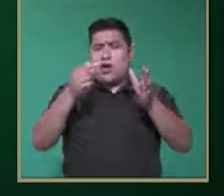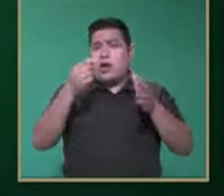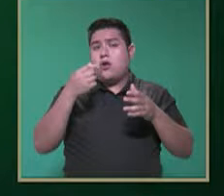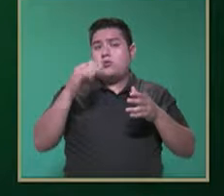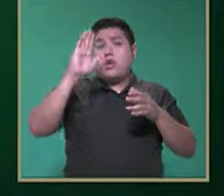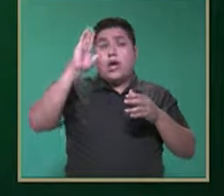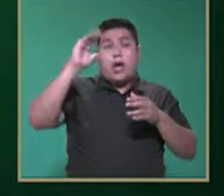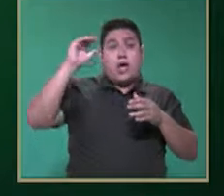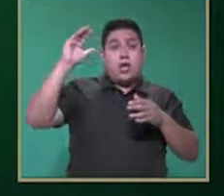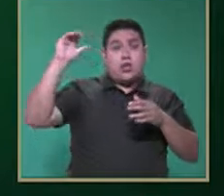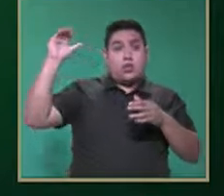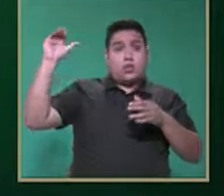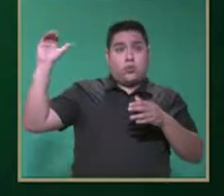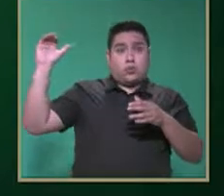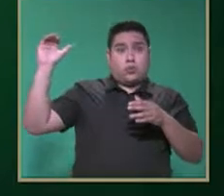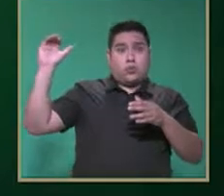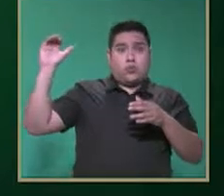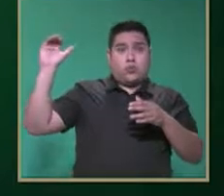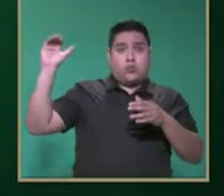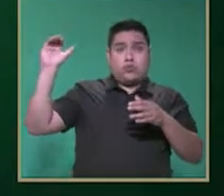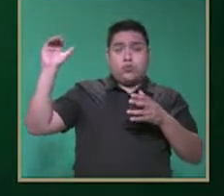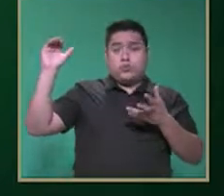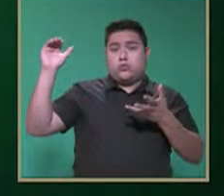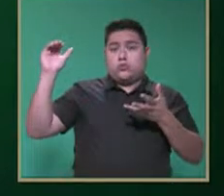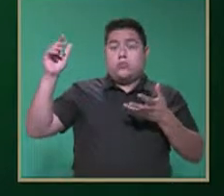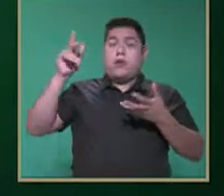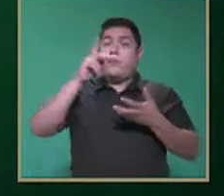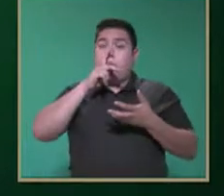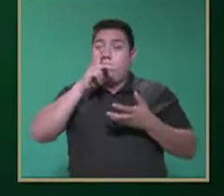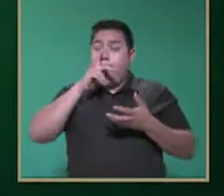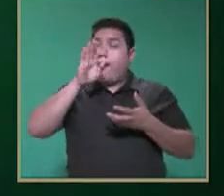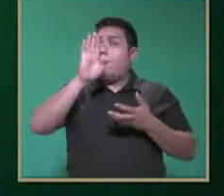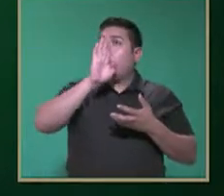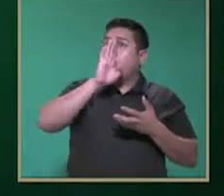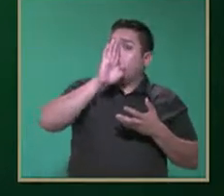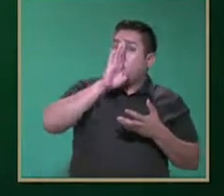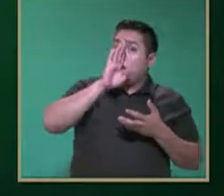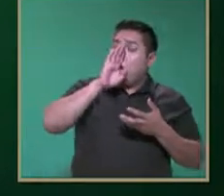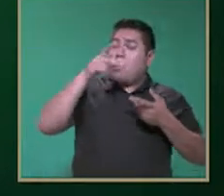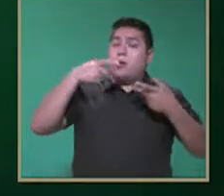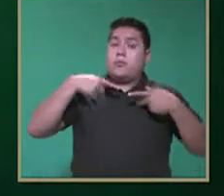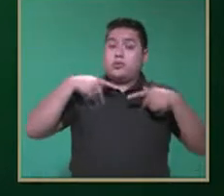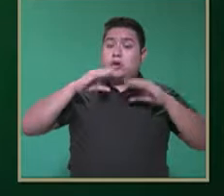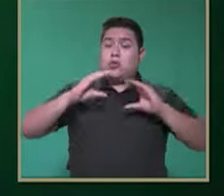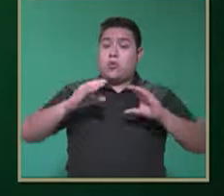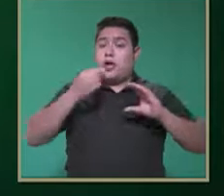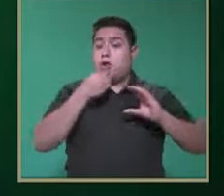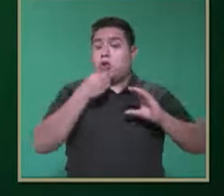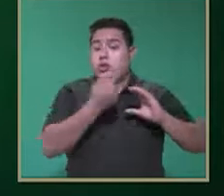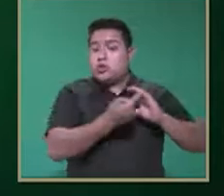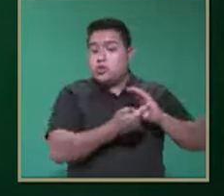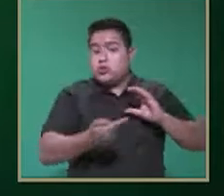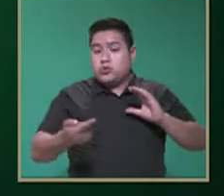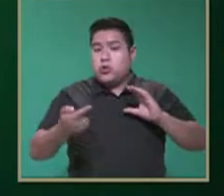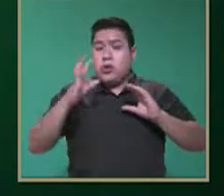adultos que estamos como responsables o cuidadores de estos niños que viven en situación de TEA,